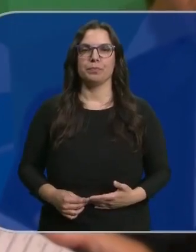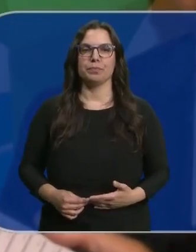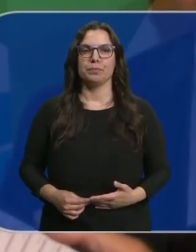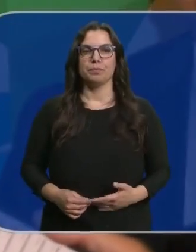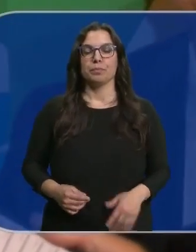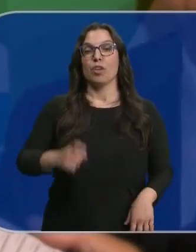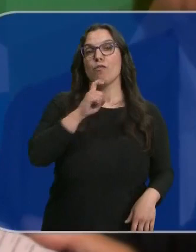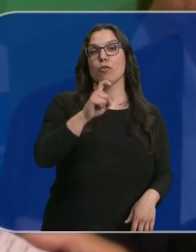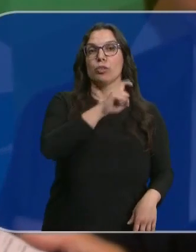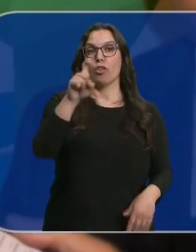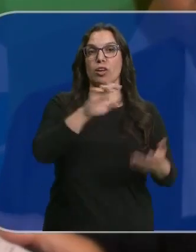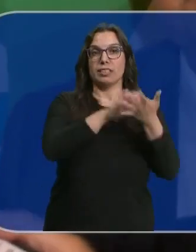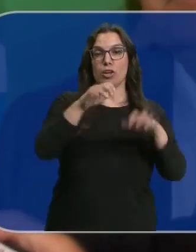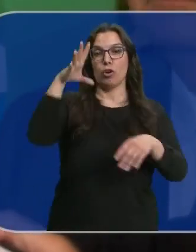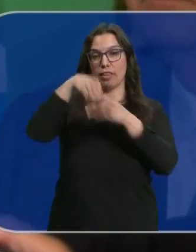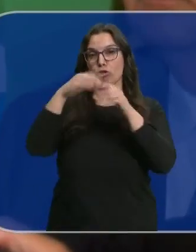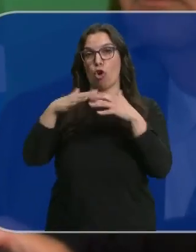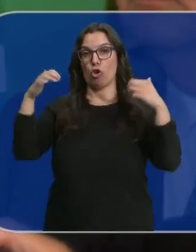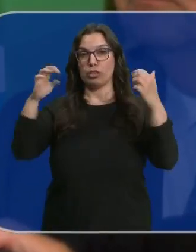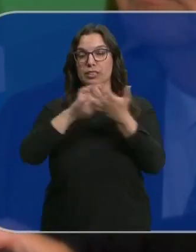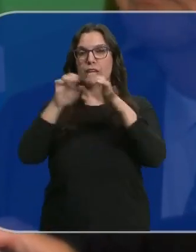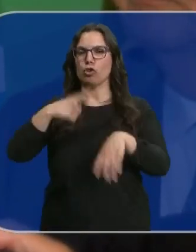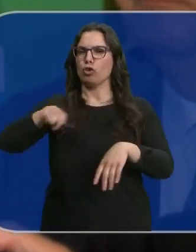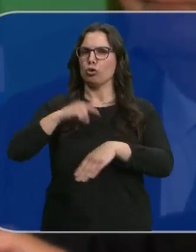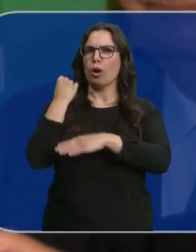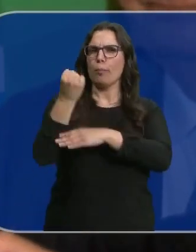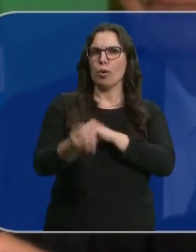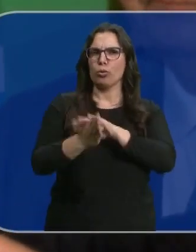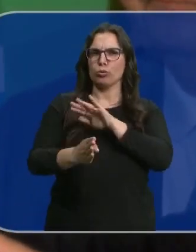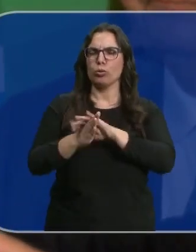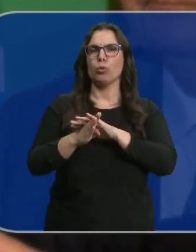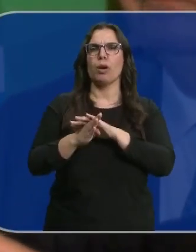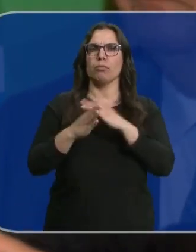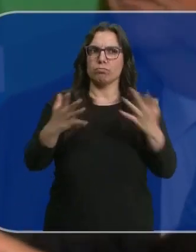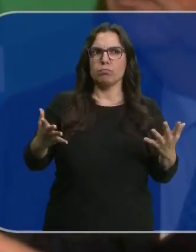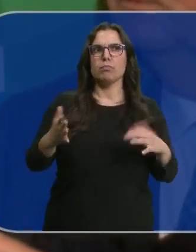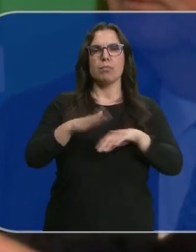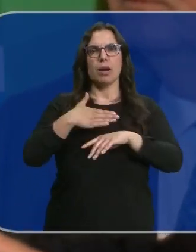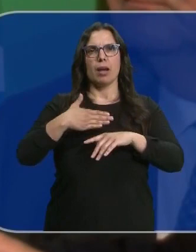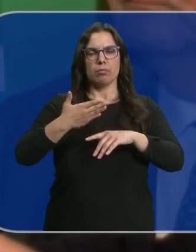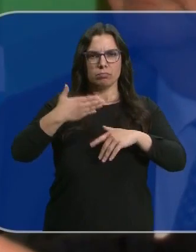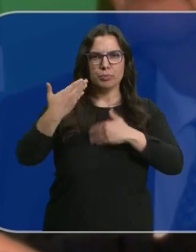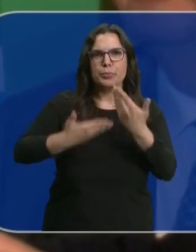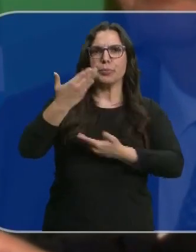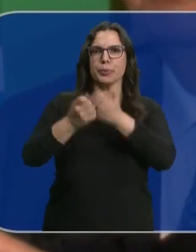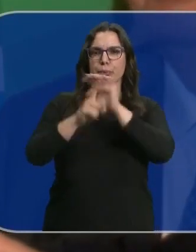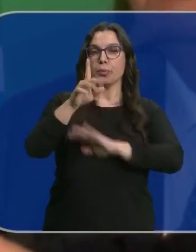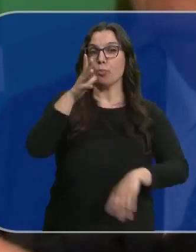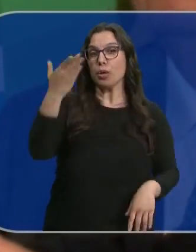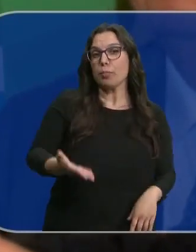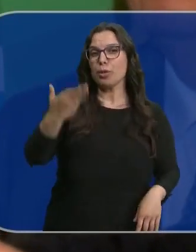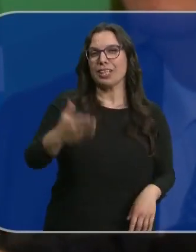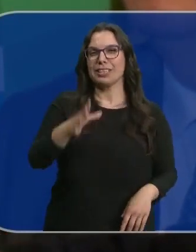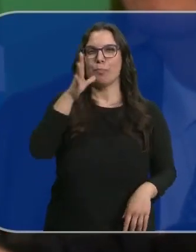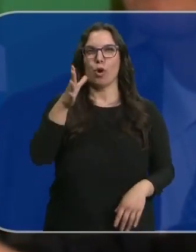Desde la Fundación Castilla y León y desde las Cortes de Castilla y León seguiremos apoyando para que siga adelante por la importancia que